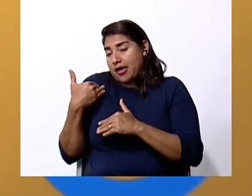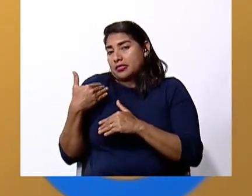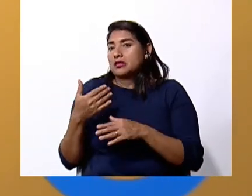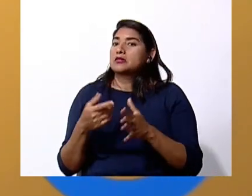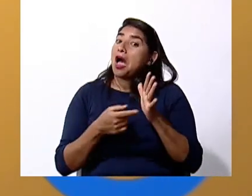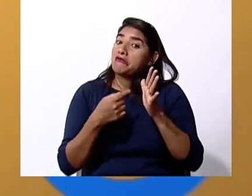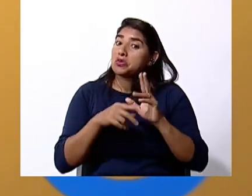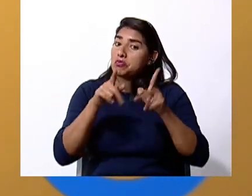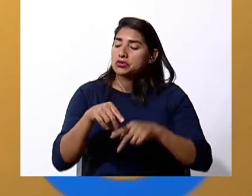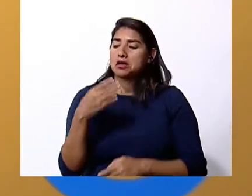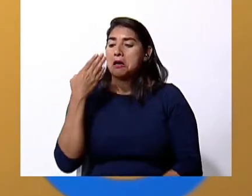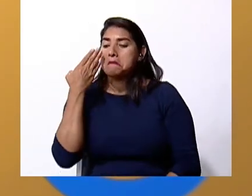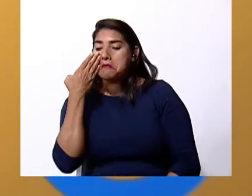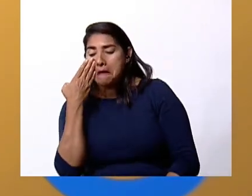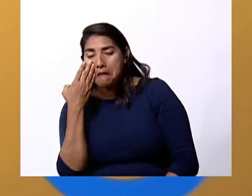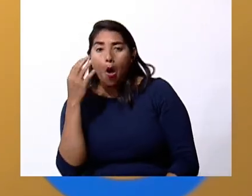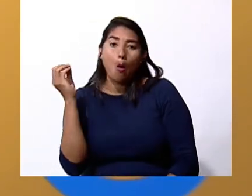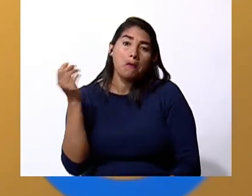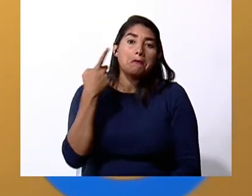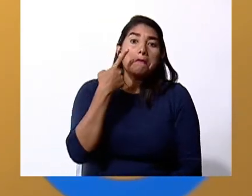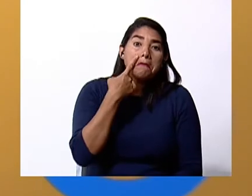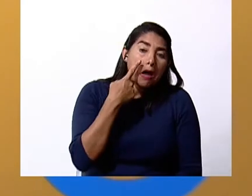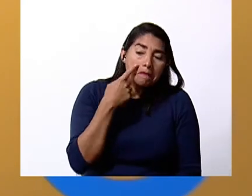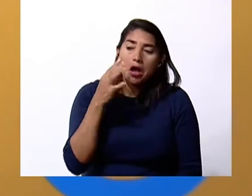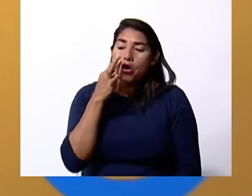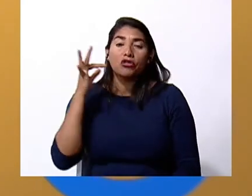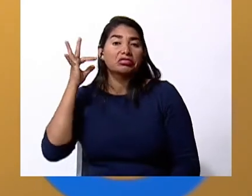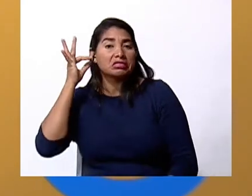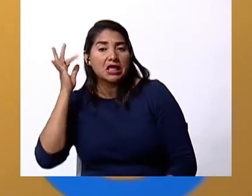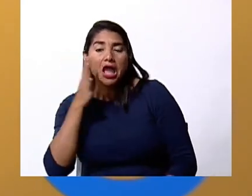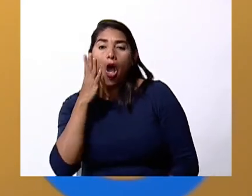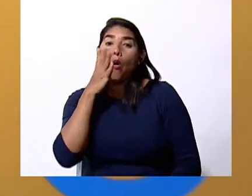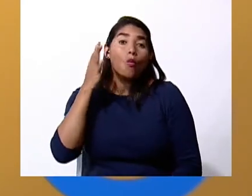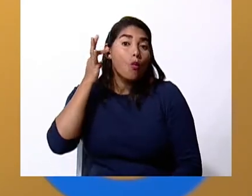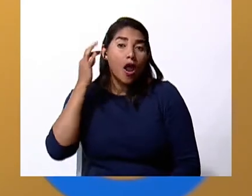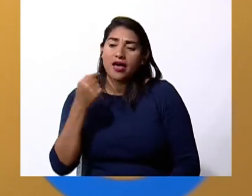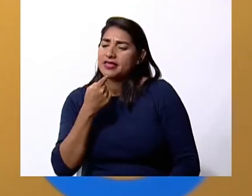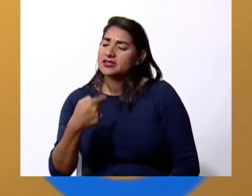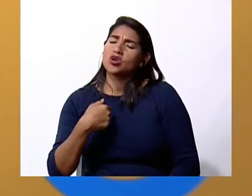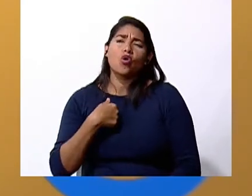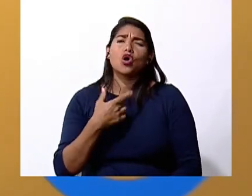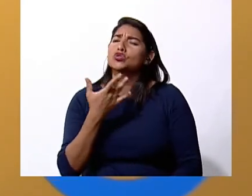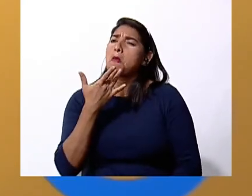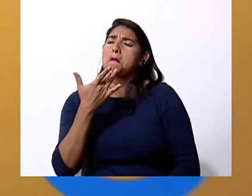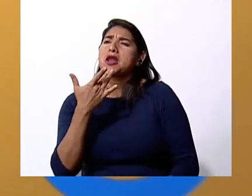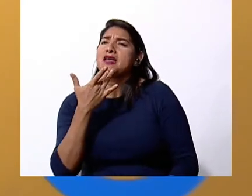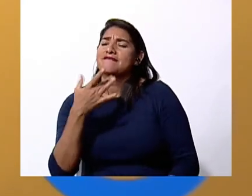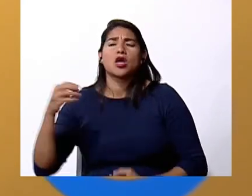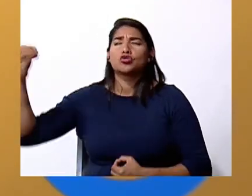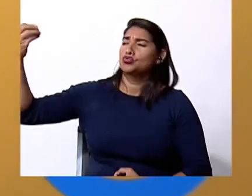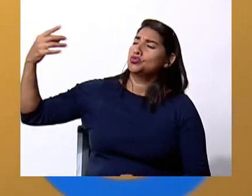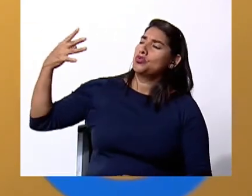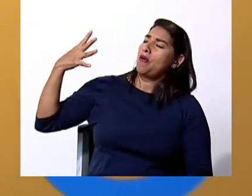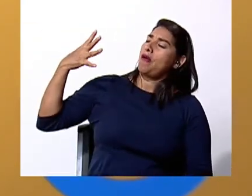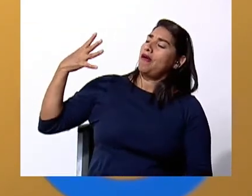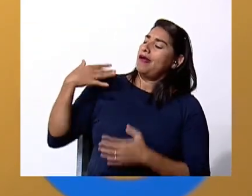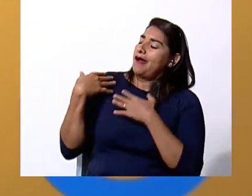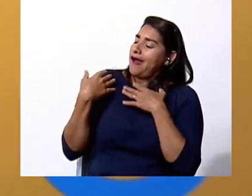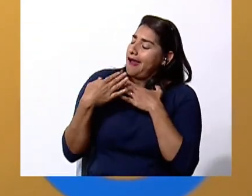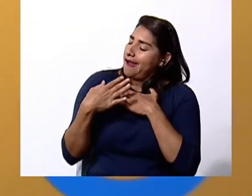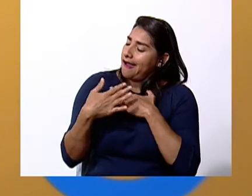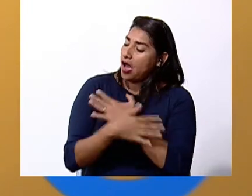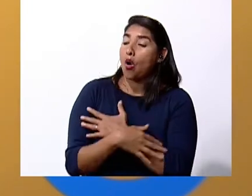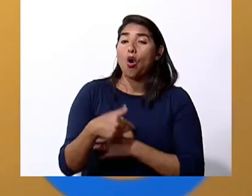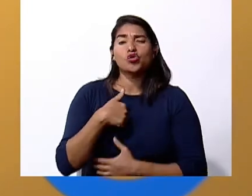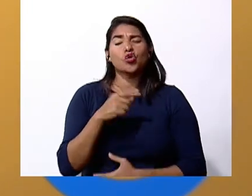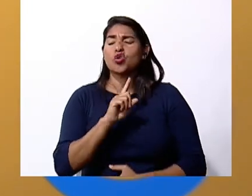hay personas hay mamá o hay papá o la tía o a veces la abuelita dice no a me gusta más cuando hace sol o a mí me gusta